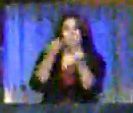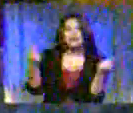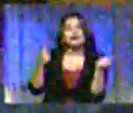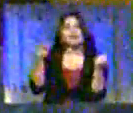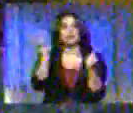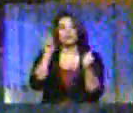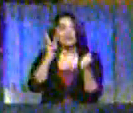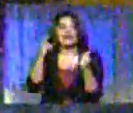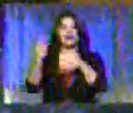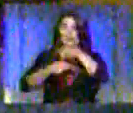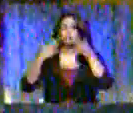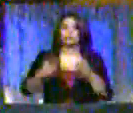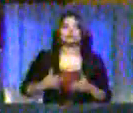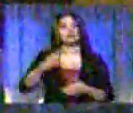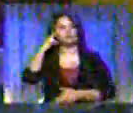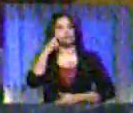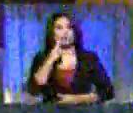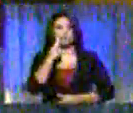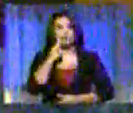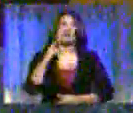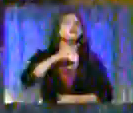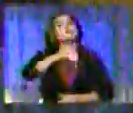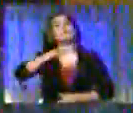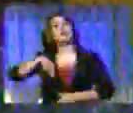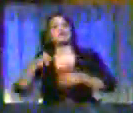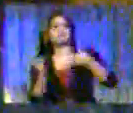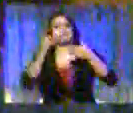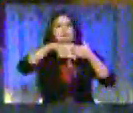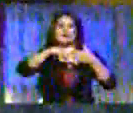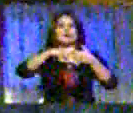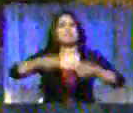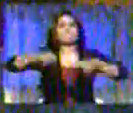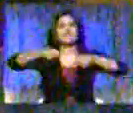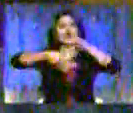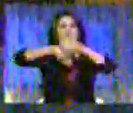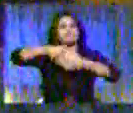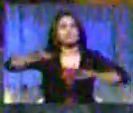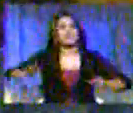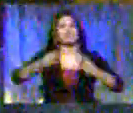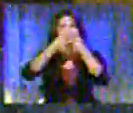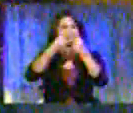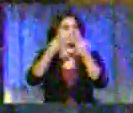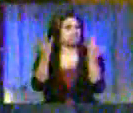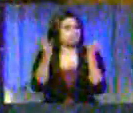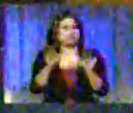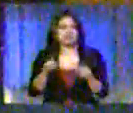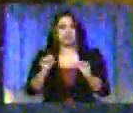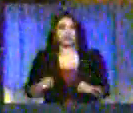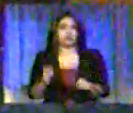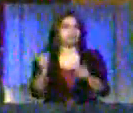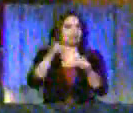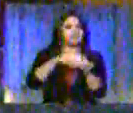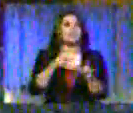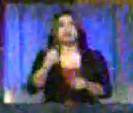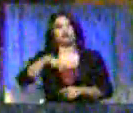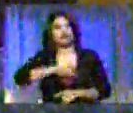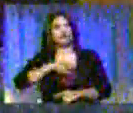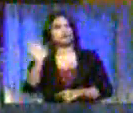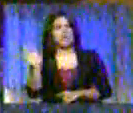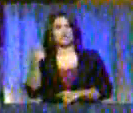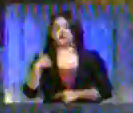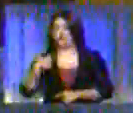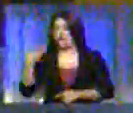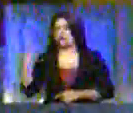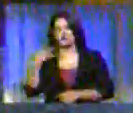revolucionaria. Somos miembros plenos de Mercosur. Nosotros cumplimos, así lo digo,